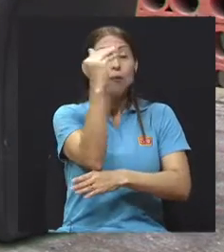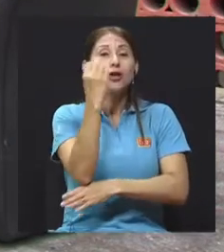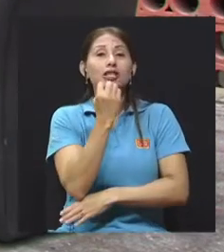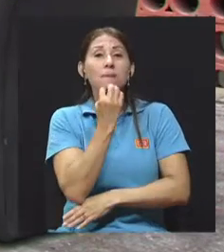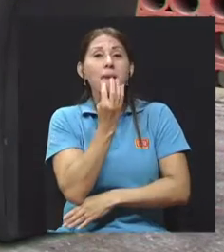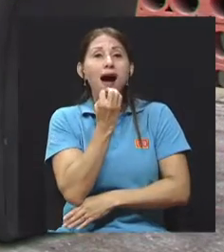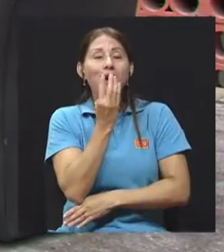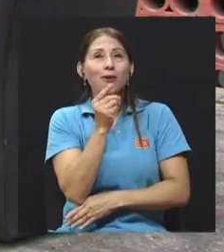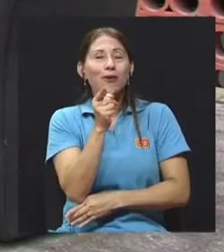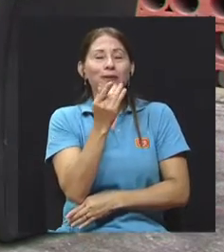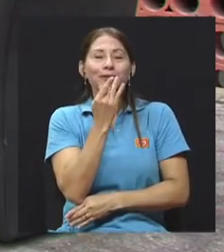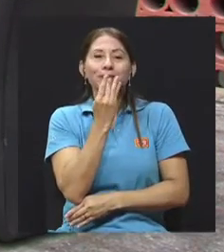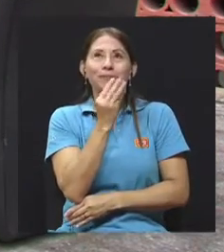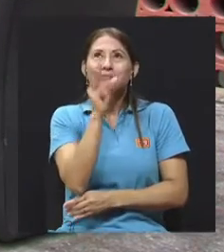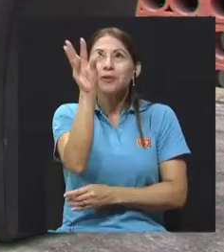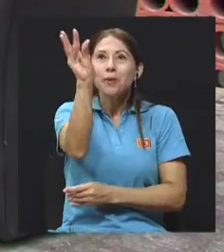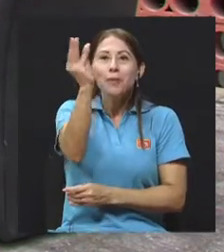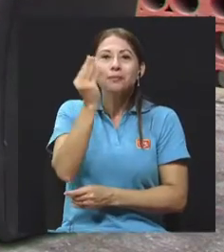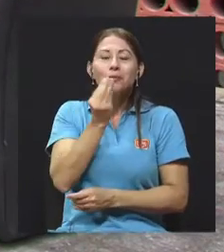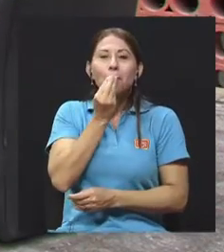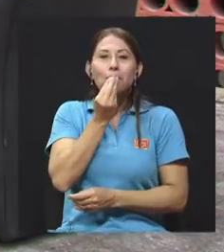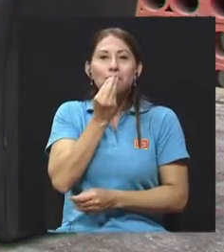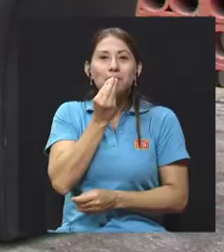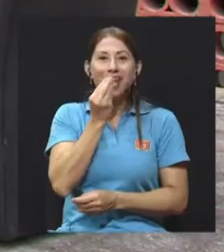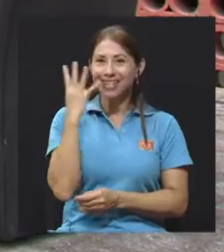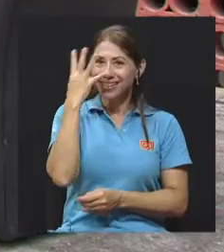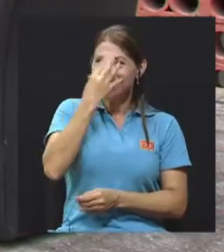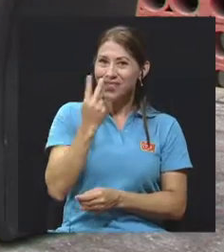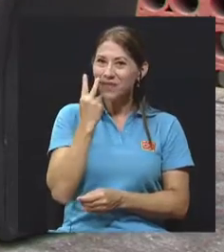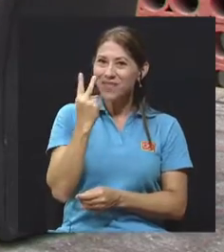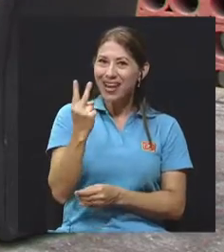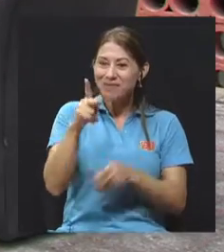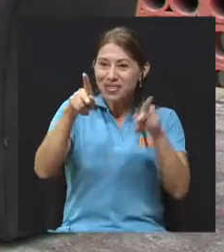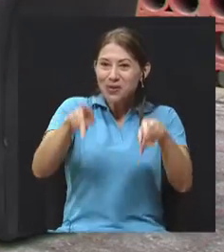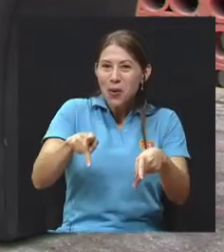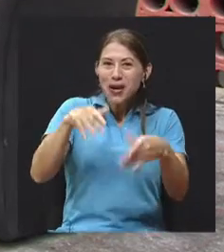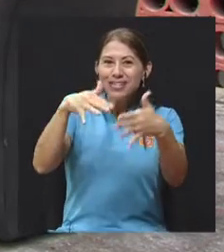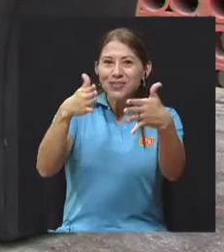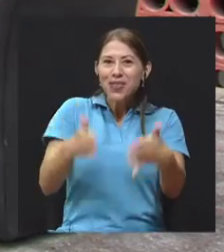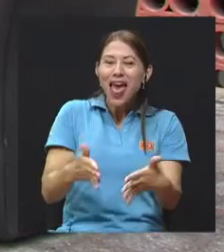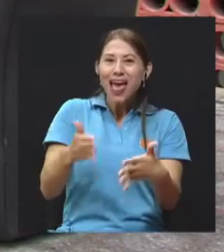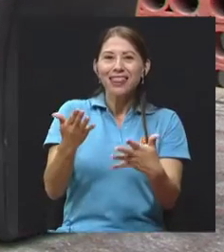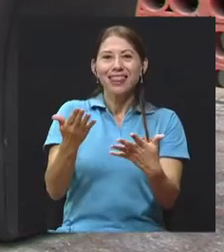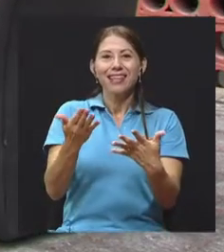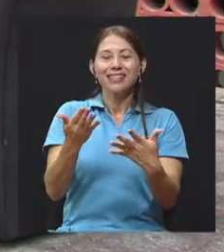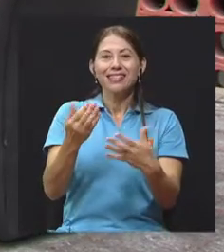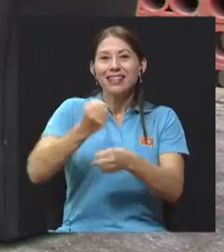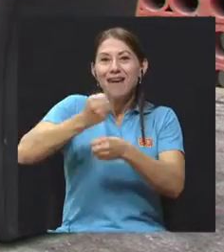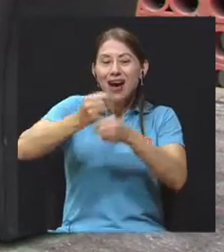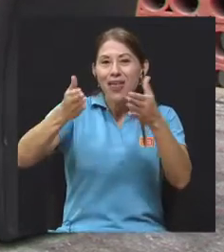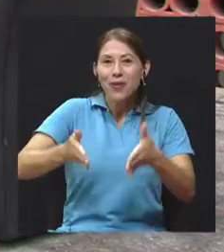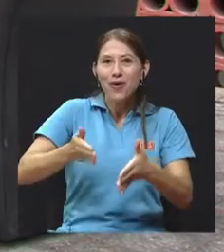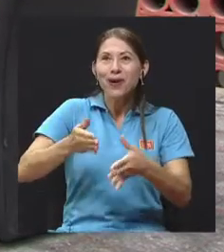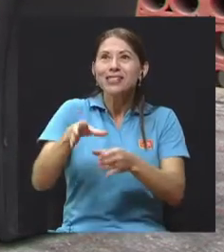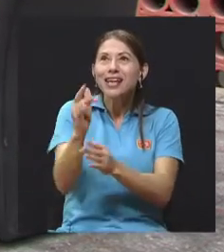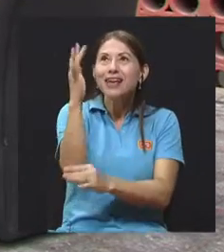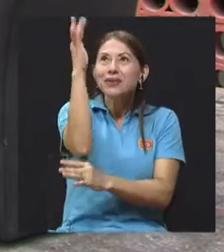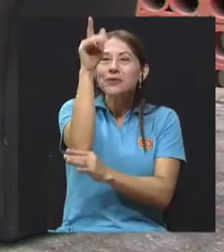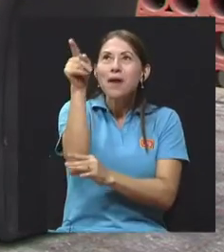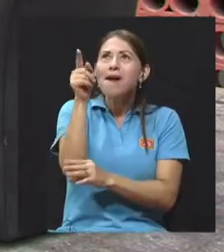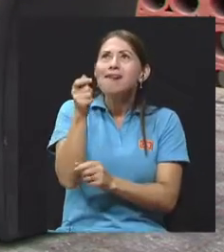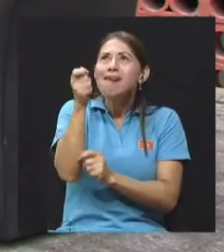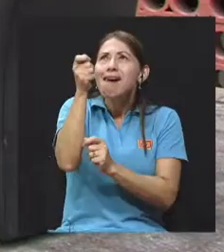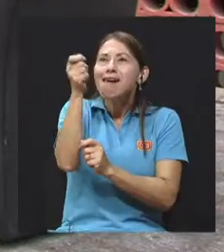es delicioso verlos y probarlos y también ver eso, a los estudiantes y funcionarios apeando, como decimos acá. Allá hay un arbolito de